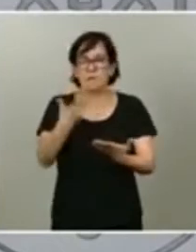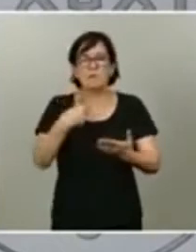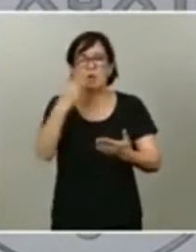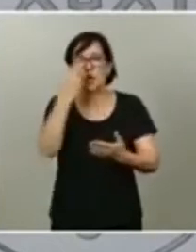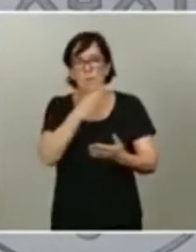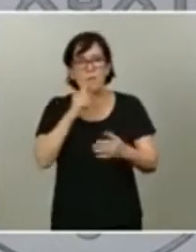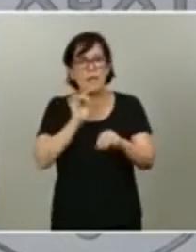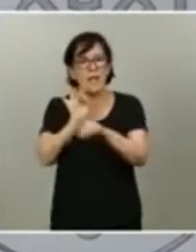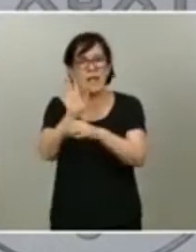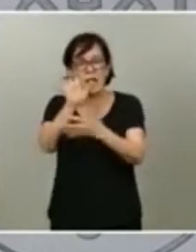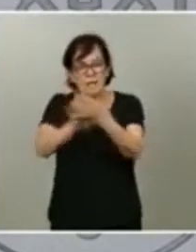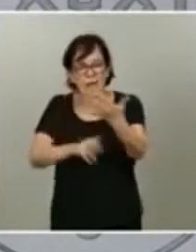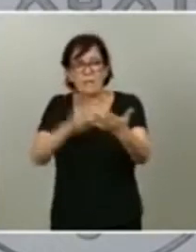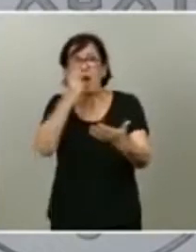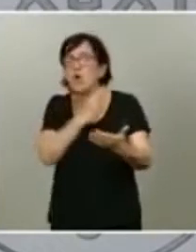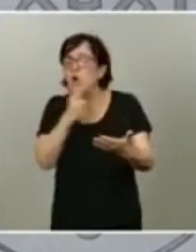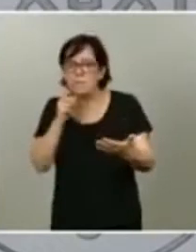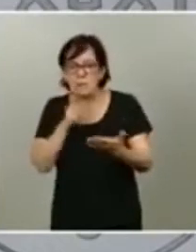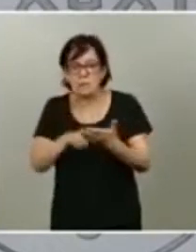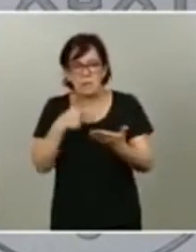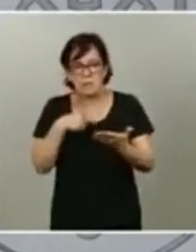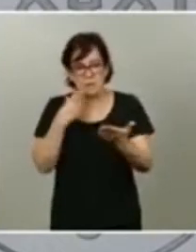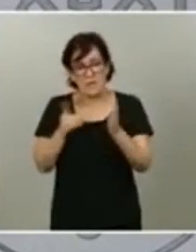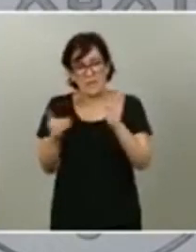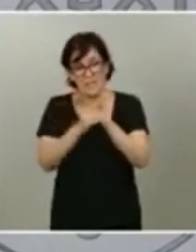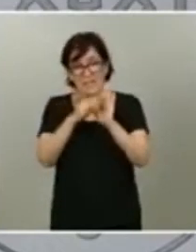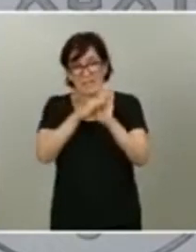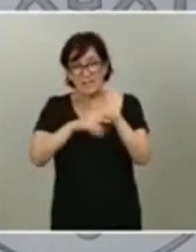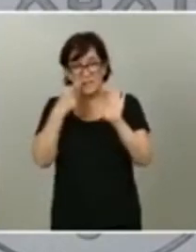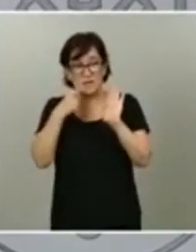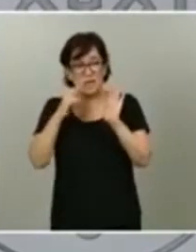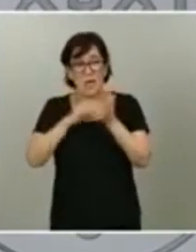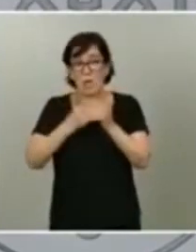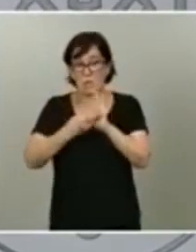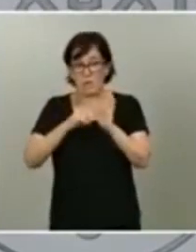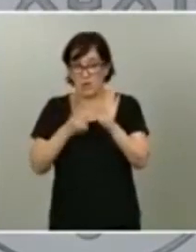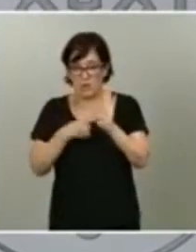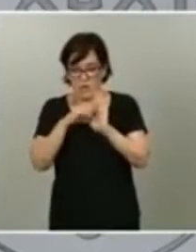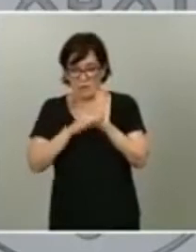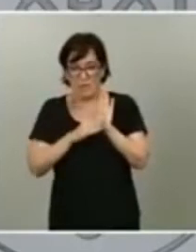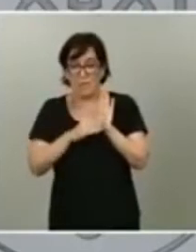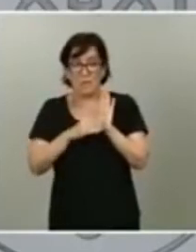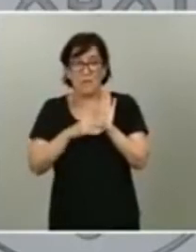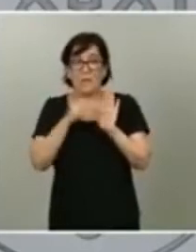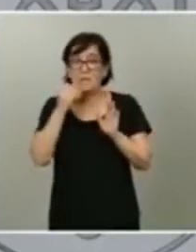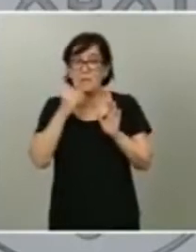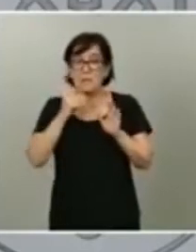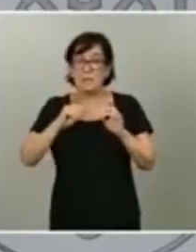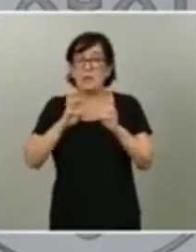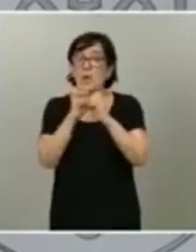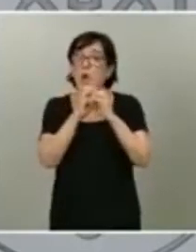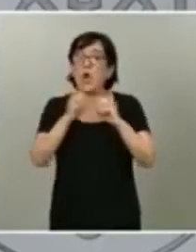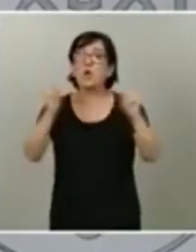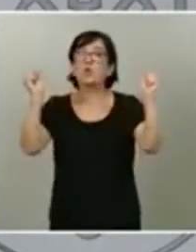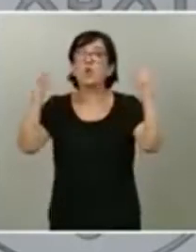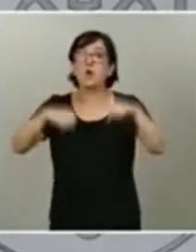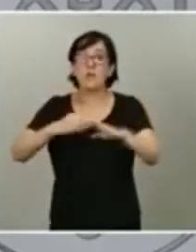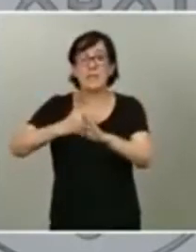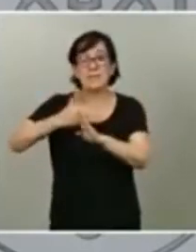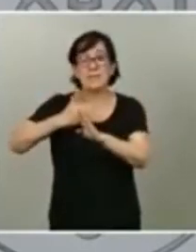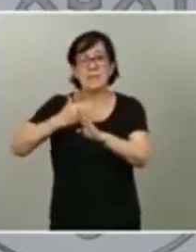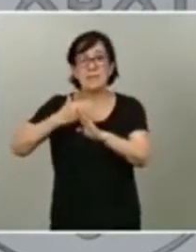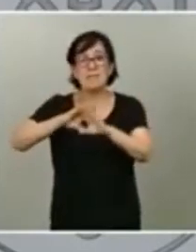que también pone el propio decreto, el propio proyecto de ley, que si se alcanzara un consenso a nivel internacional,